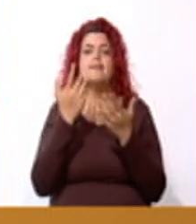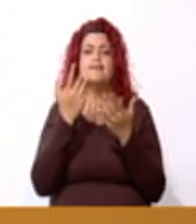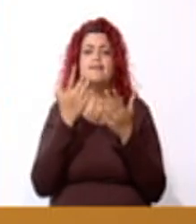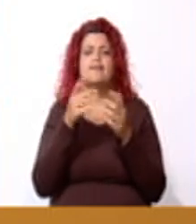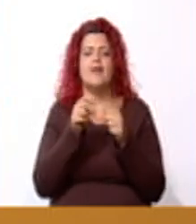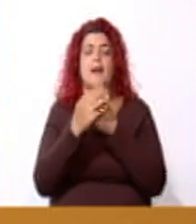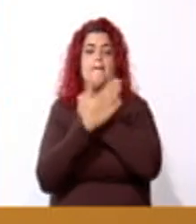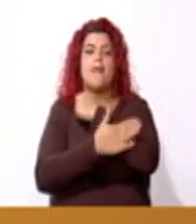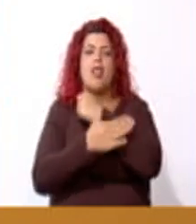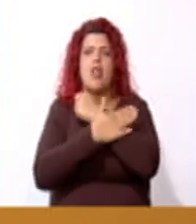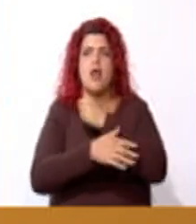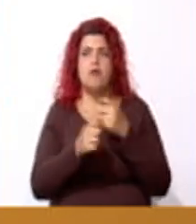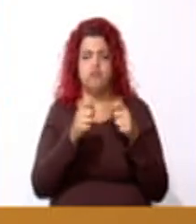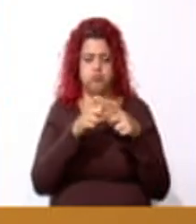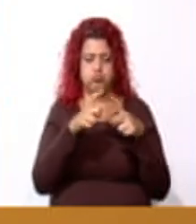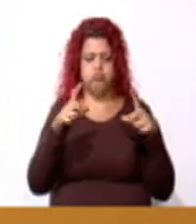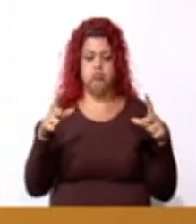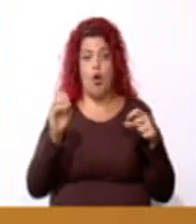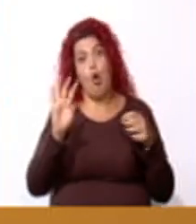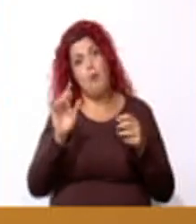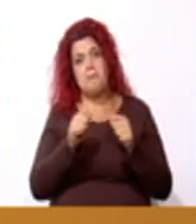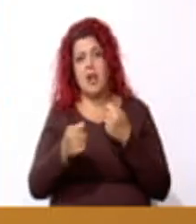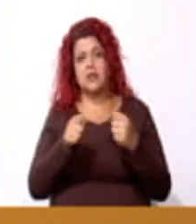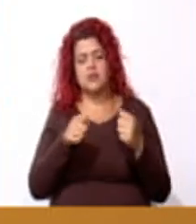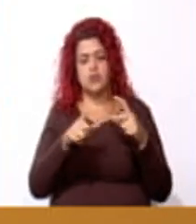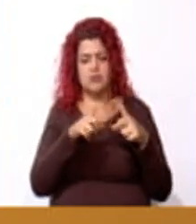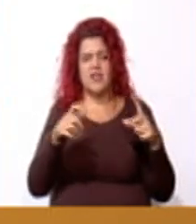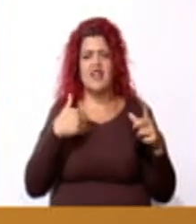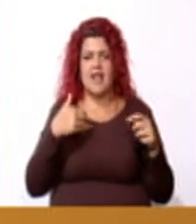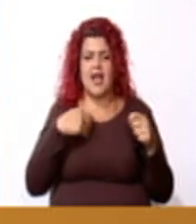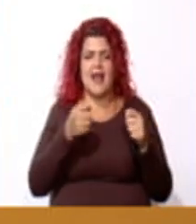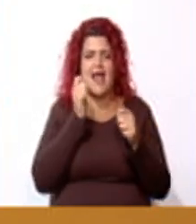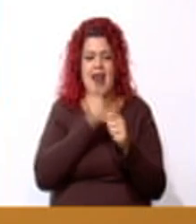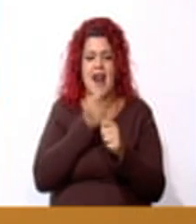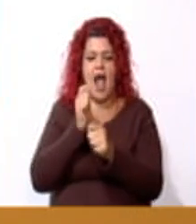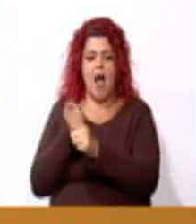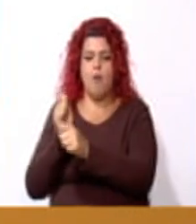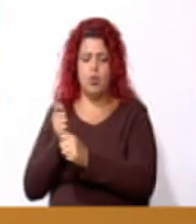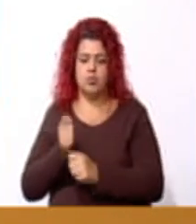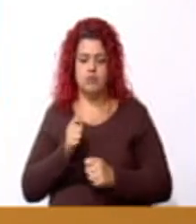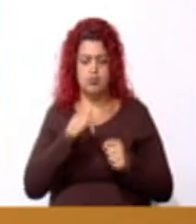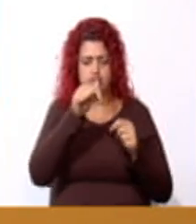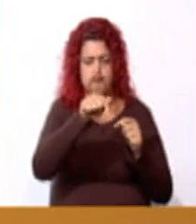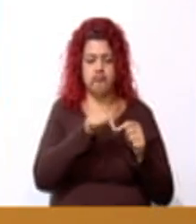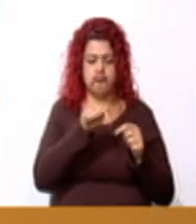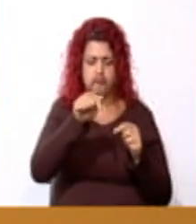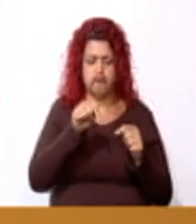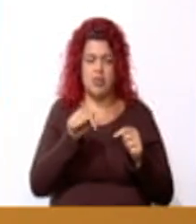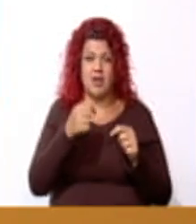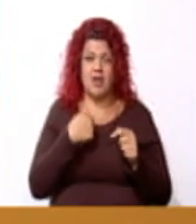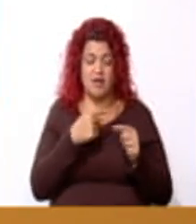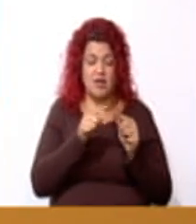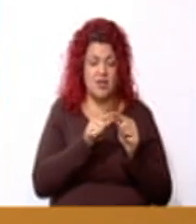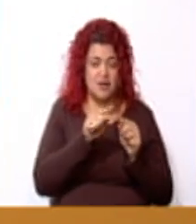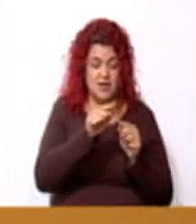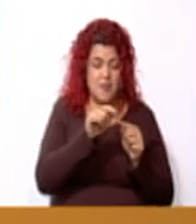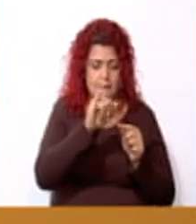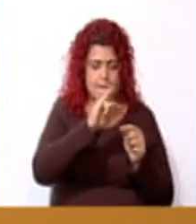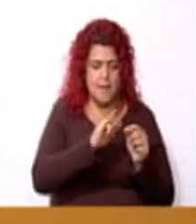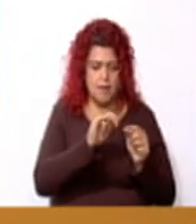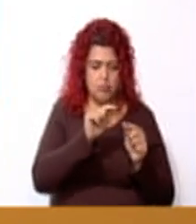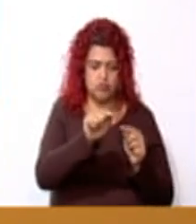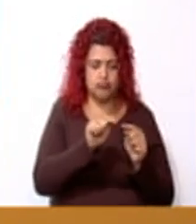similar a esta. ¿Ven? Que tiene clavos o pivotes. Y la distancia de uno a otro es la misma.